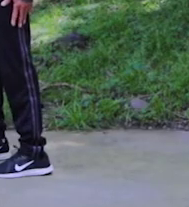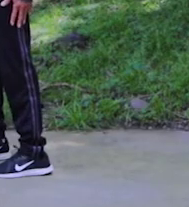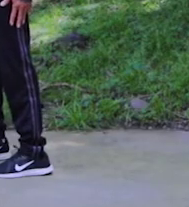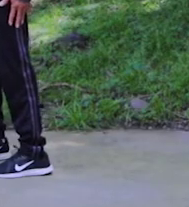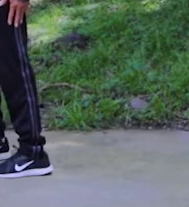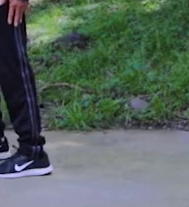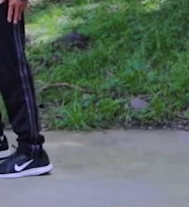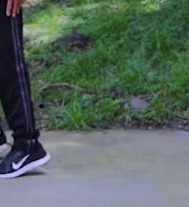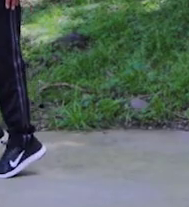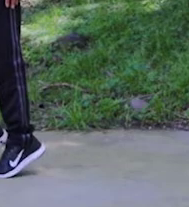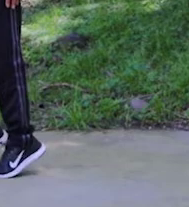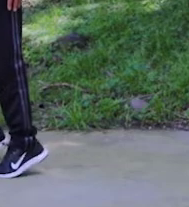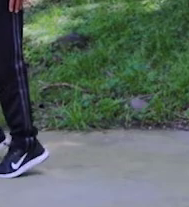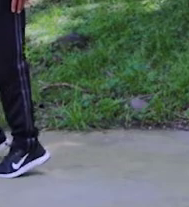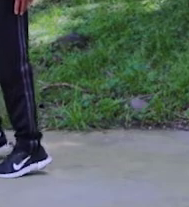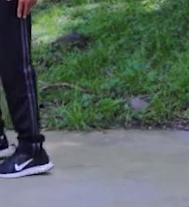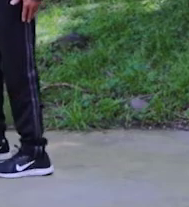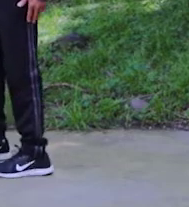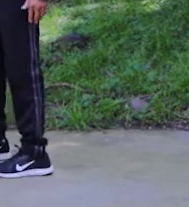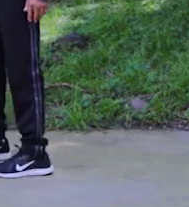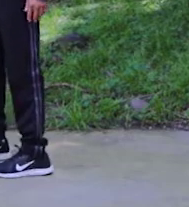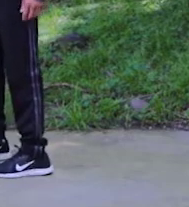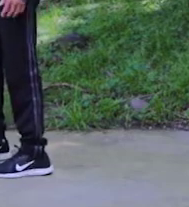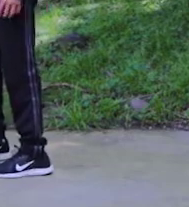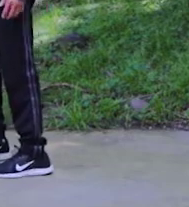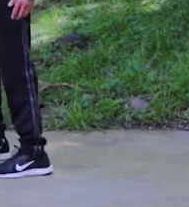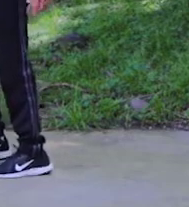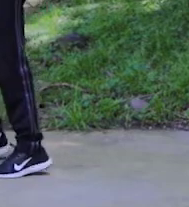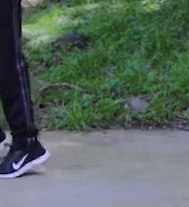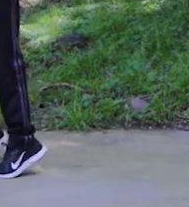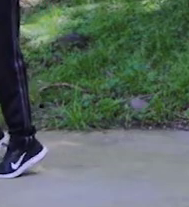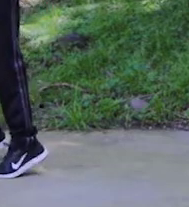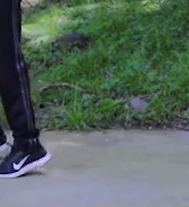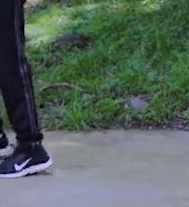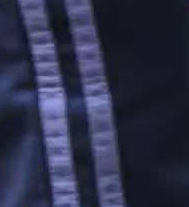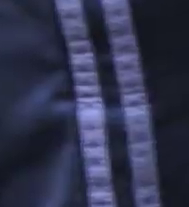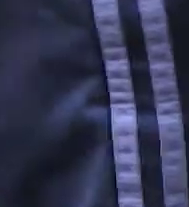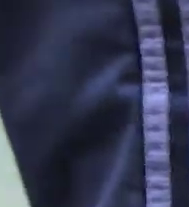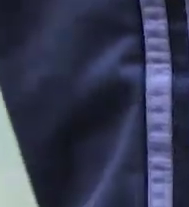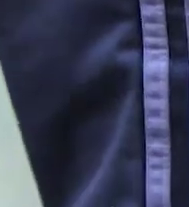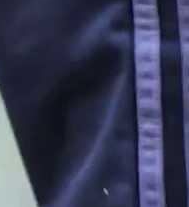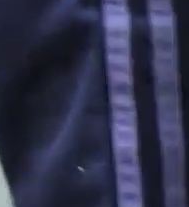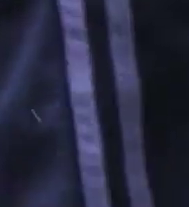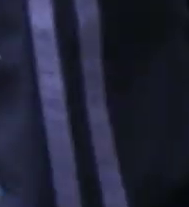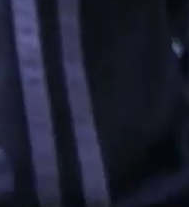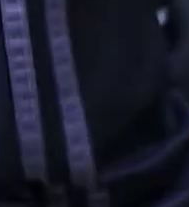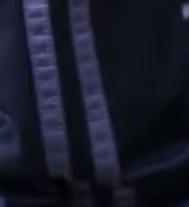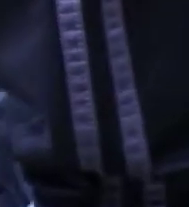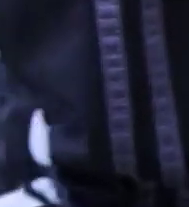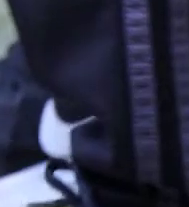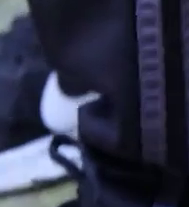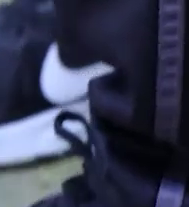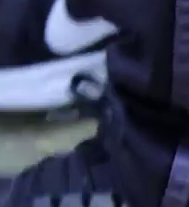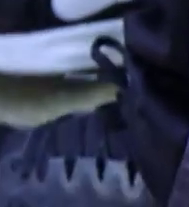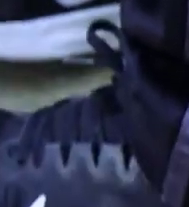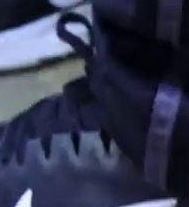de talones. Arriba. Eso. Utilizamos nuestros brazos para tener equilibrio. Muy bien.